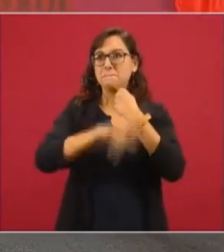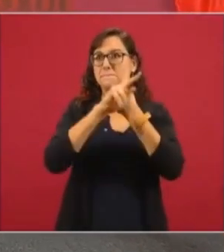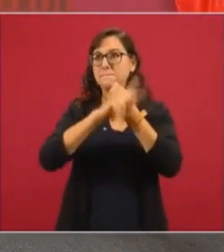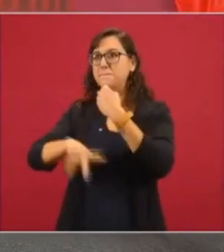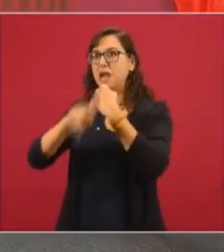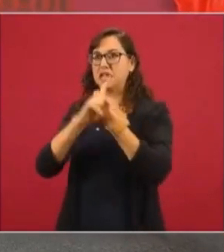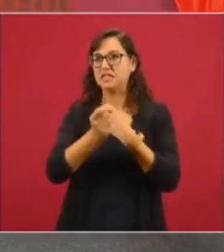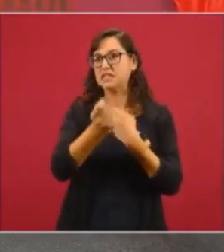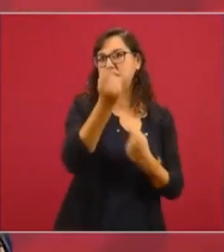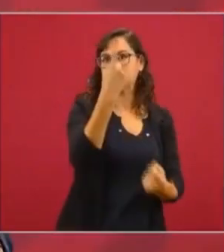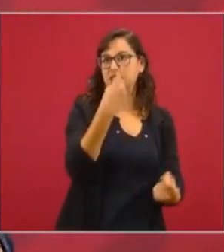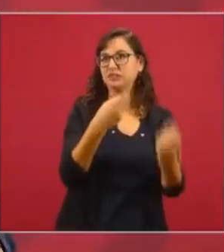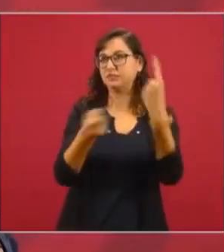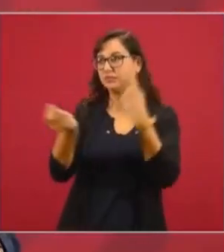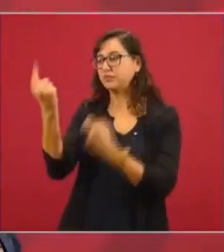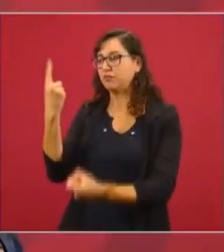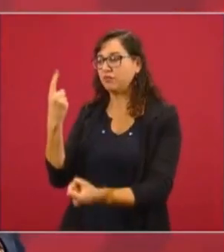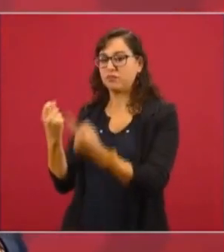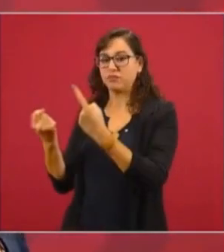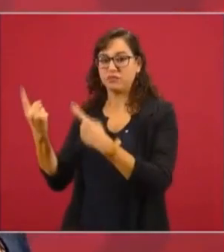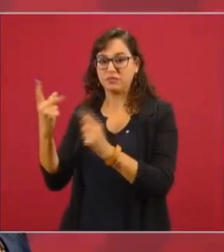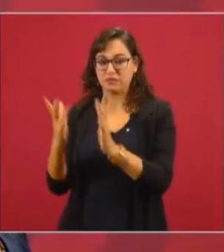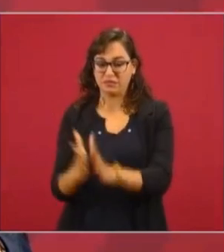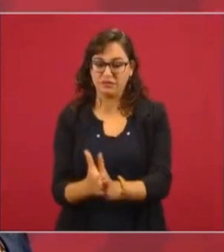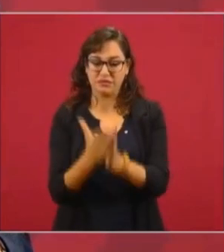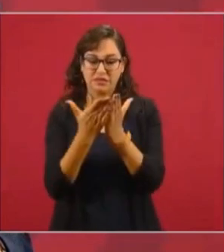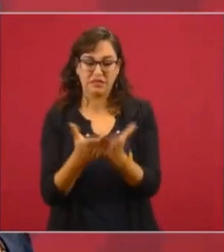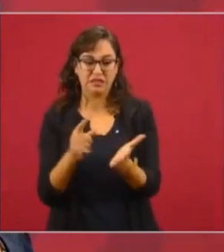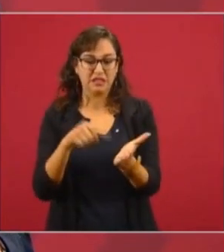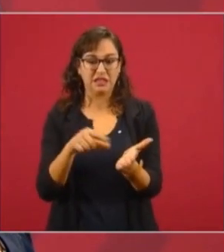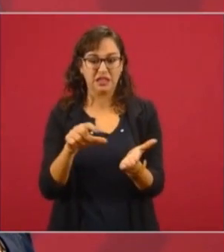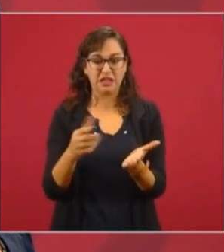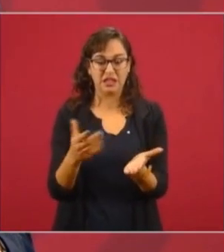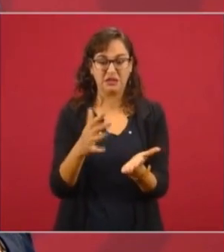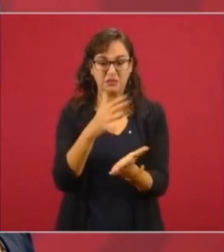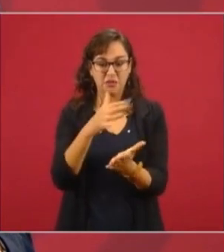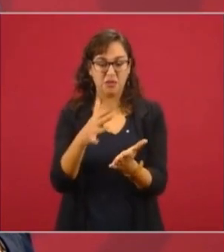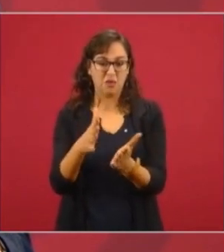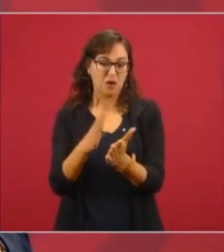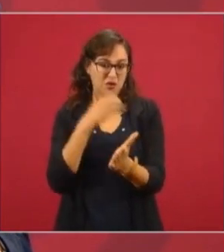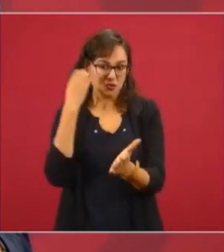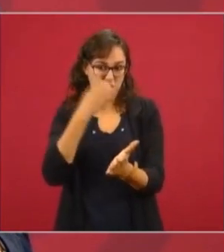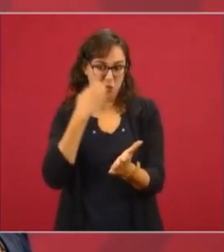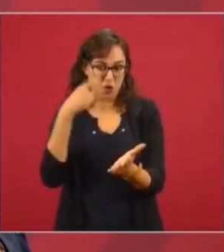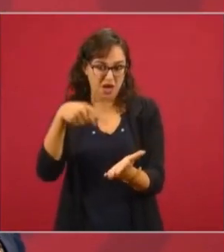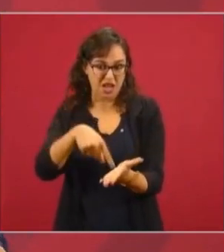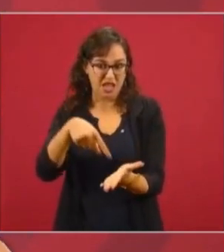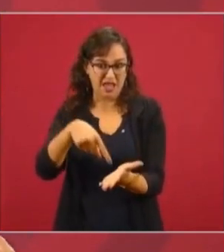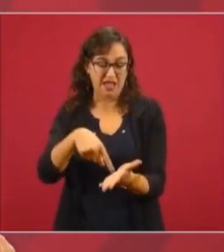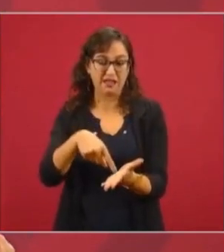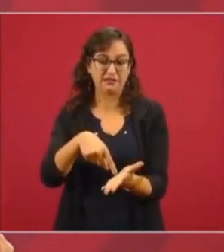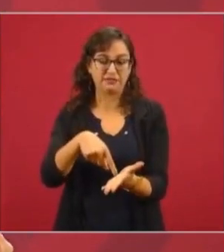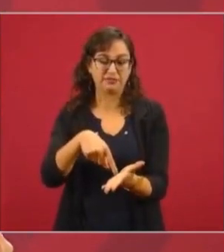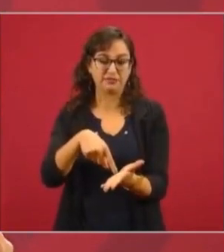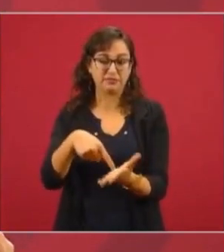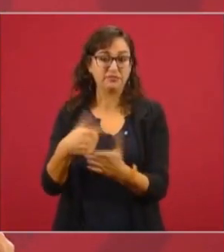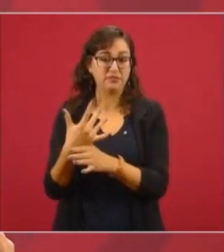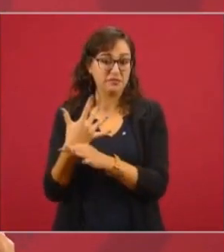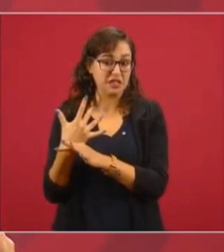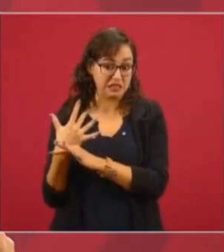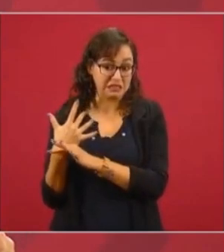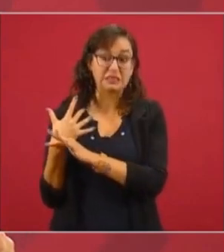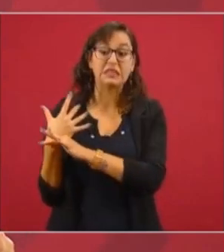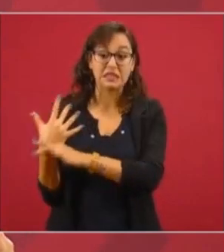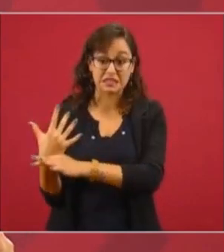en los libros de texto, se menciona de que